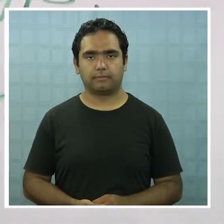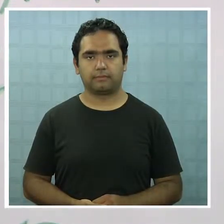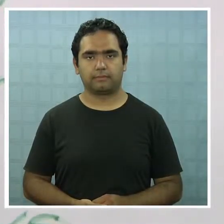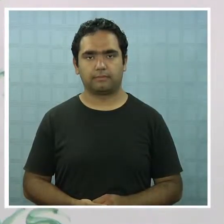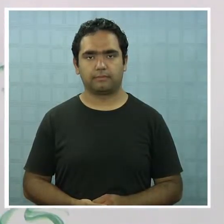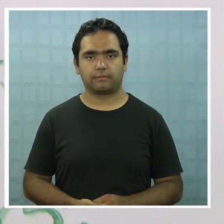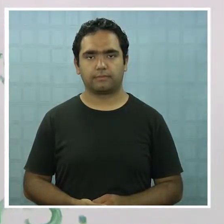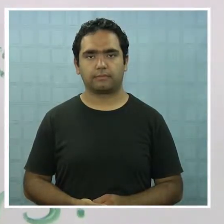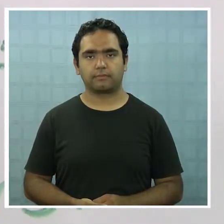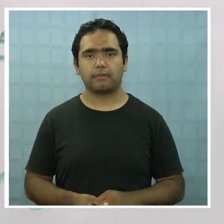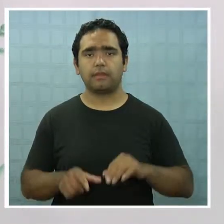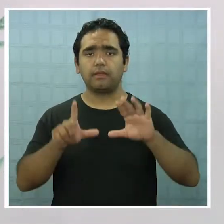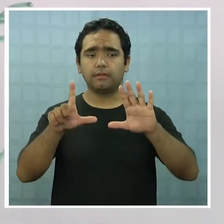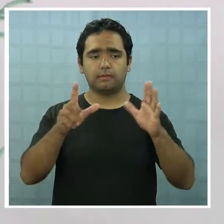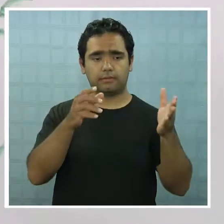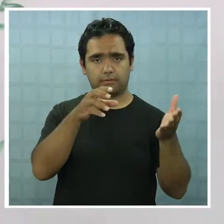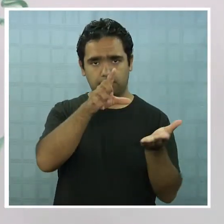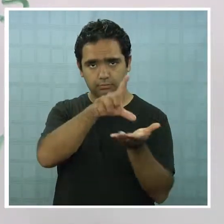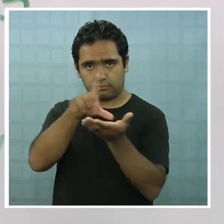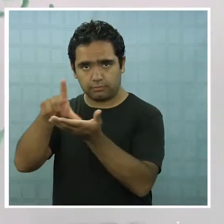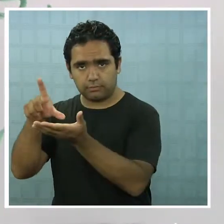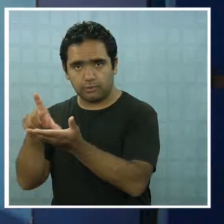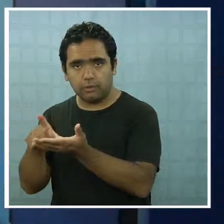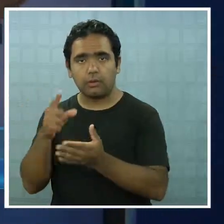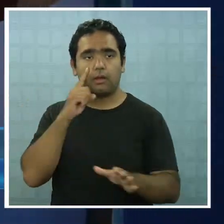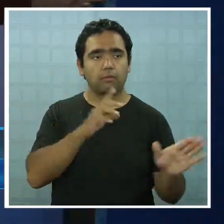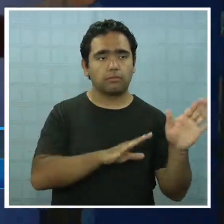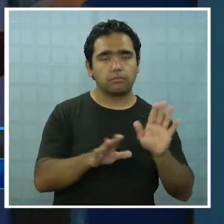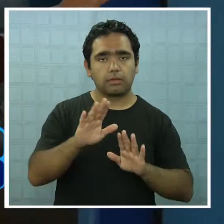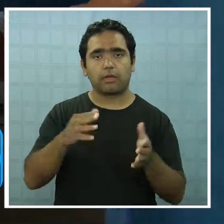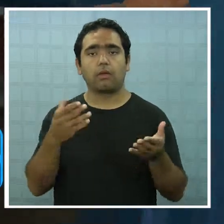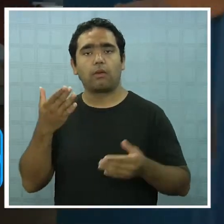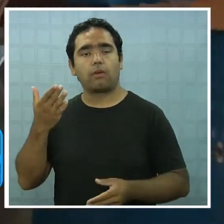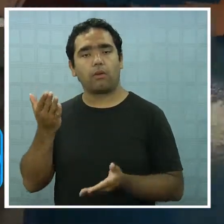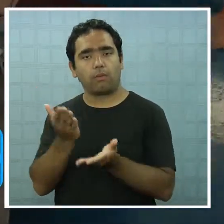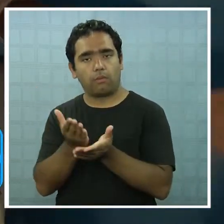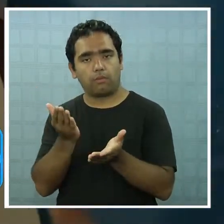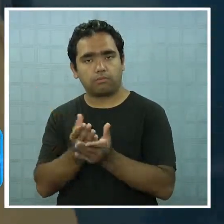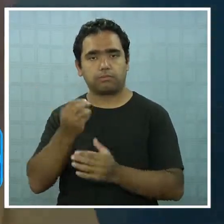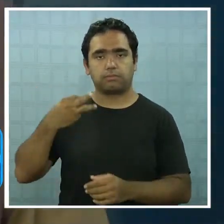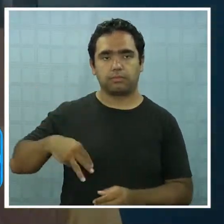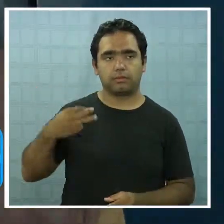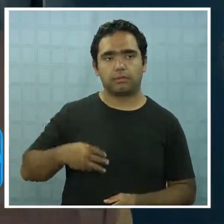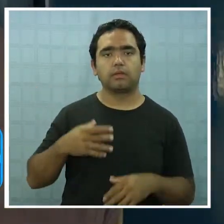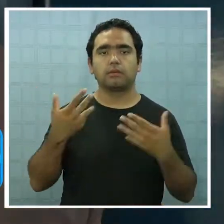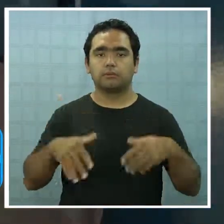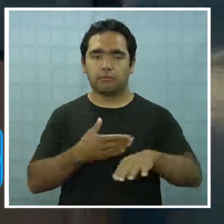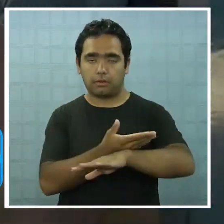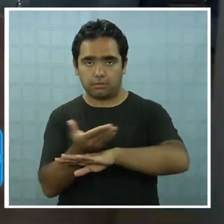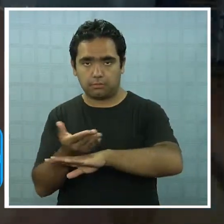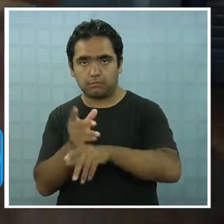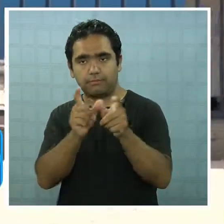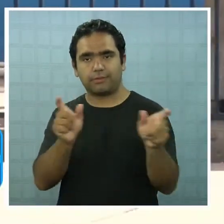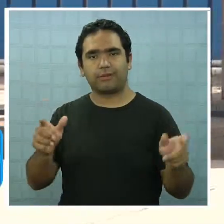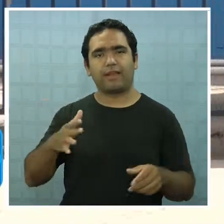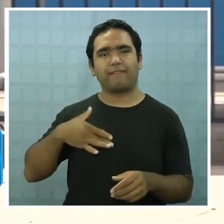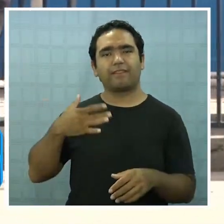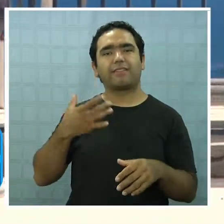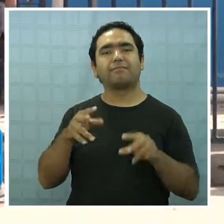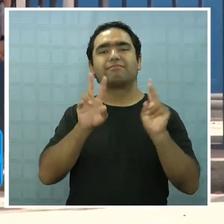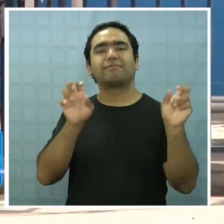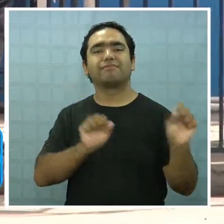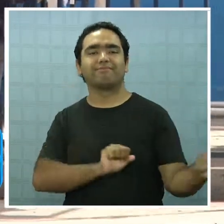Con siete albergues habilitados en escuelas municipalizadas, se inició la atención de personas afectadas por los terremotos, dando